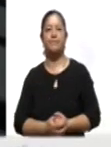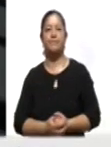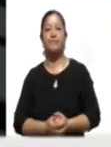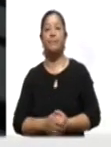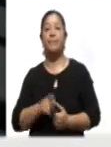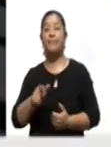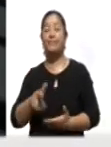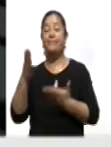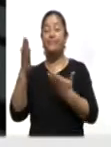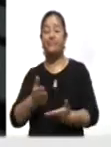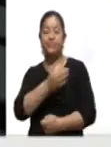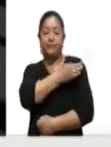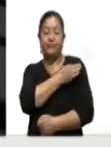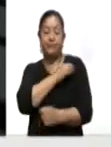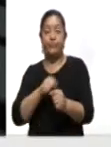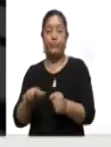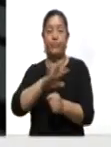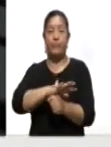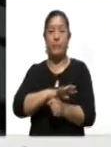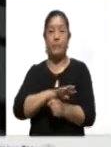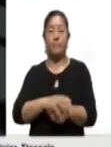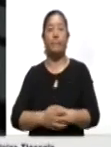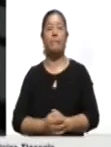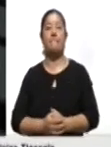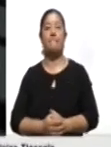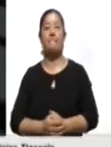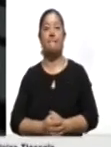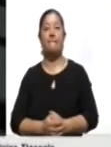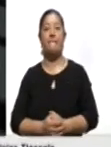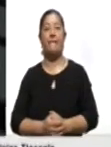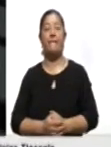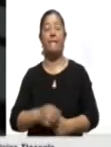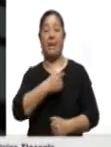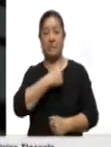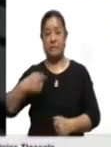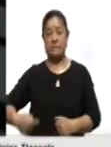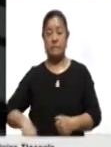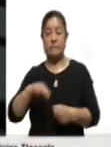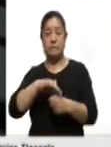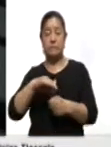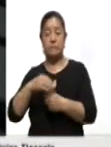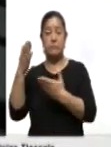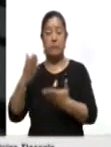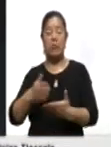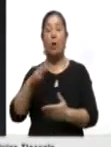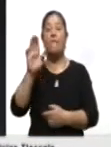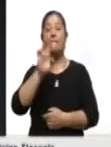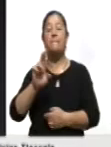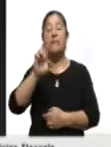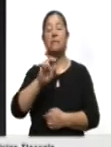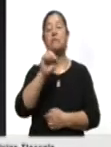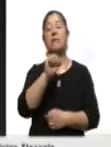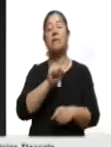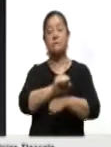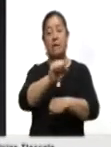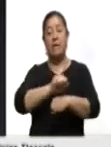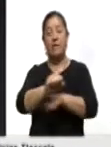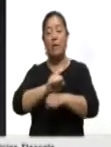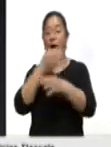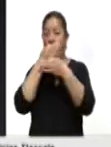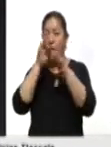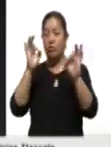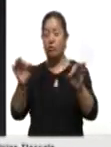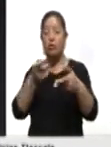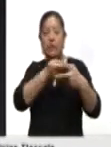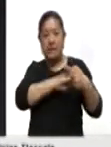vacunas contra la enfermedad del nuevo coronavirus, COVID-19, donado por China, llegó la noche del martes a El Salvador, que anunció que comenzará su